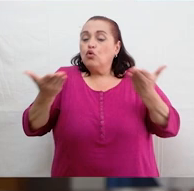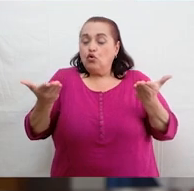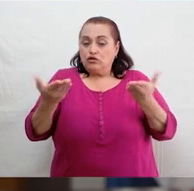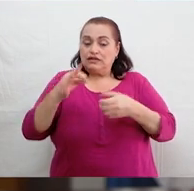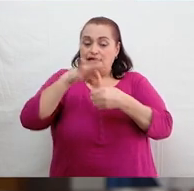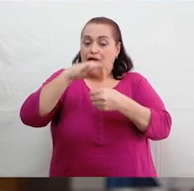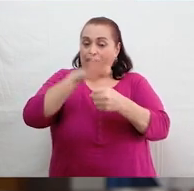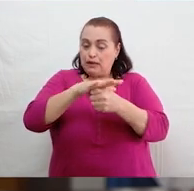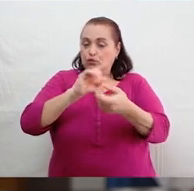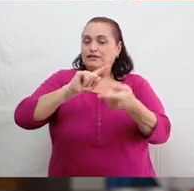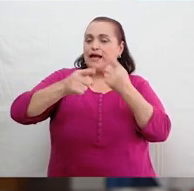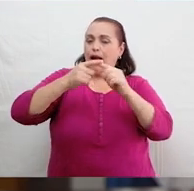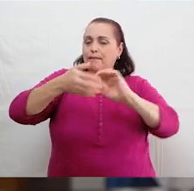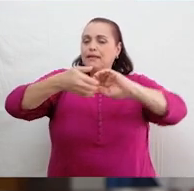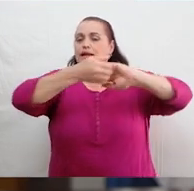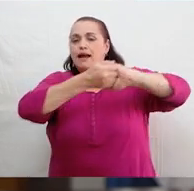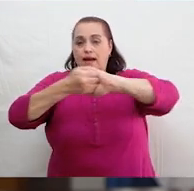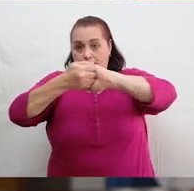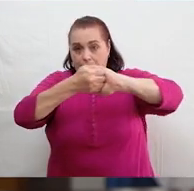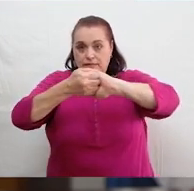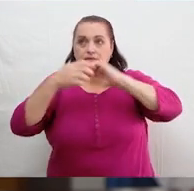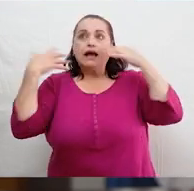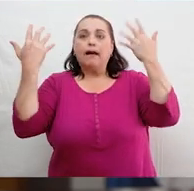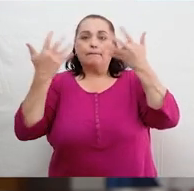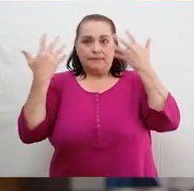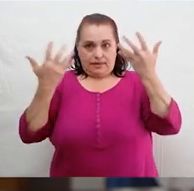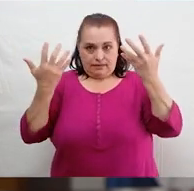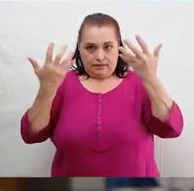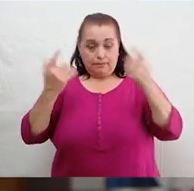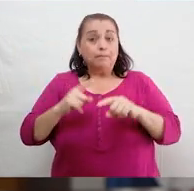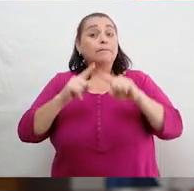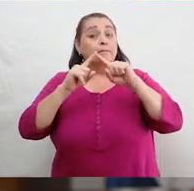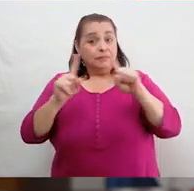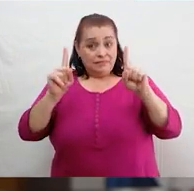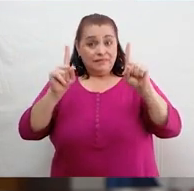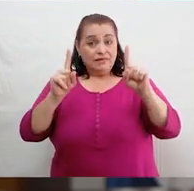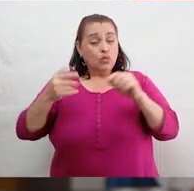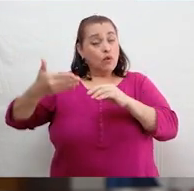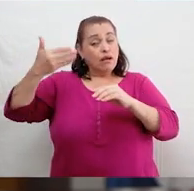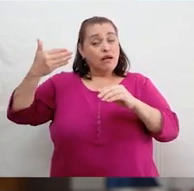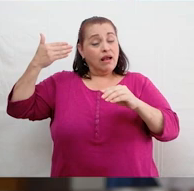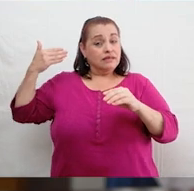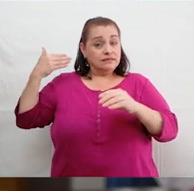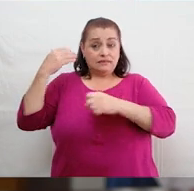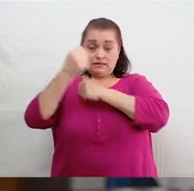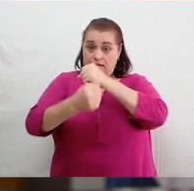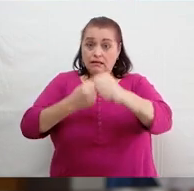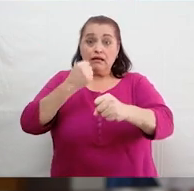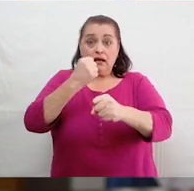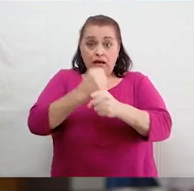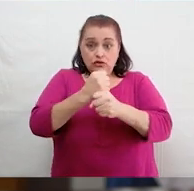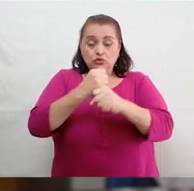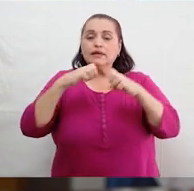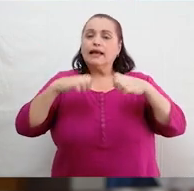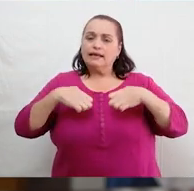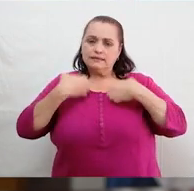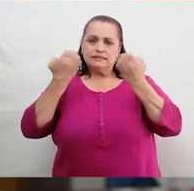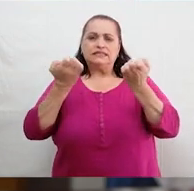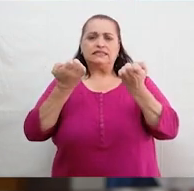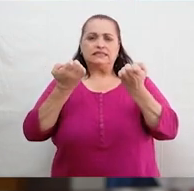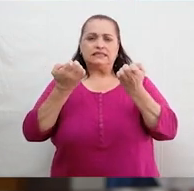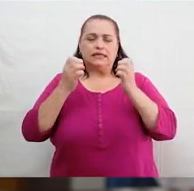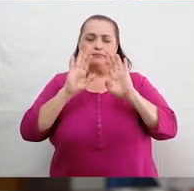amigables con el ambiente. Sin embargo, desde hace varios años, existe una